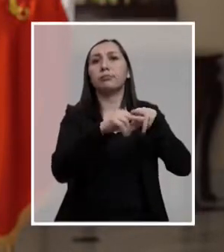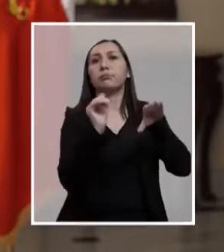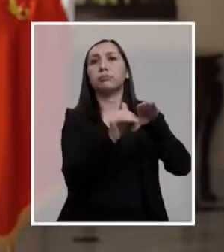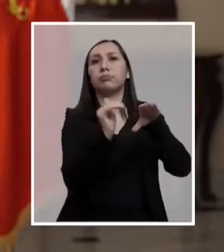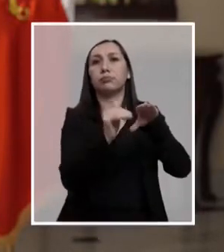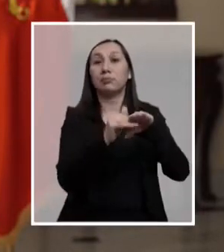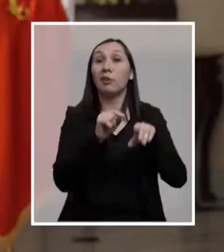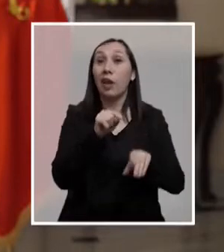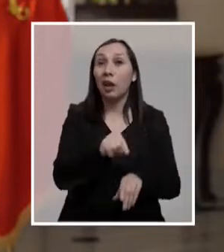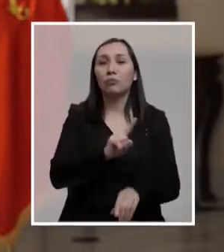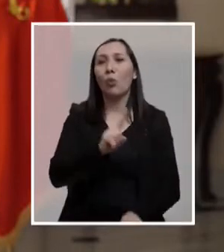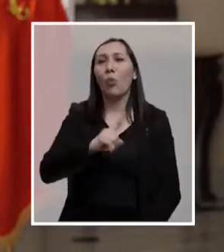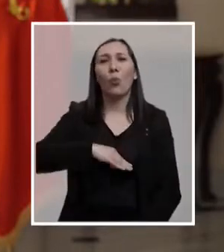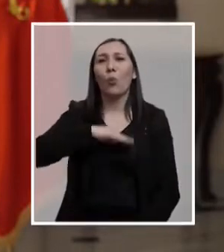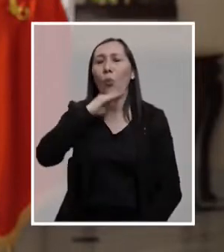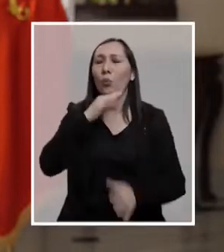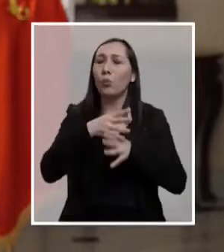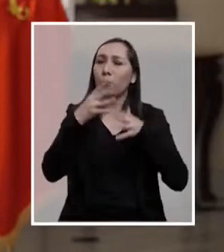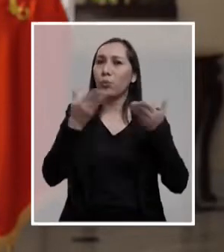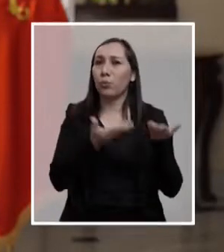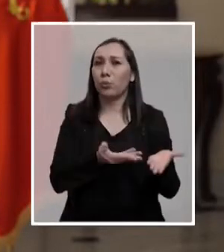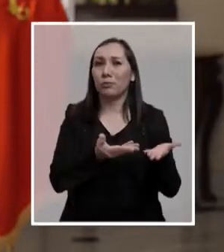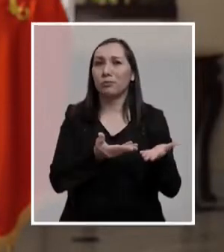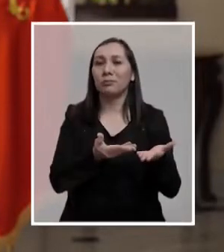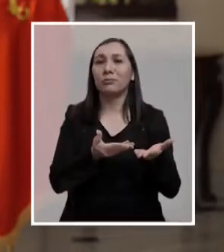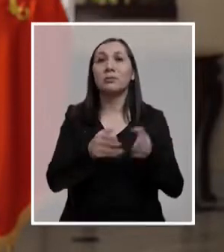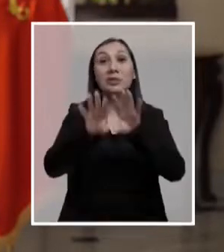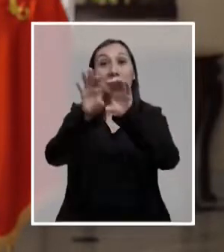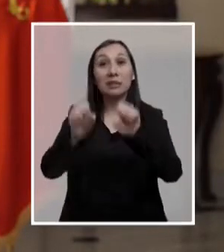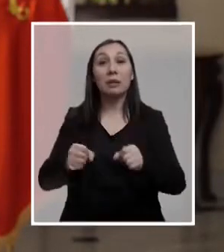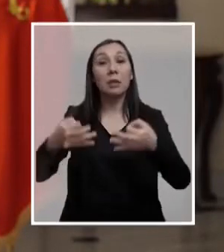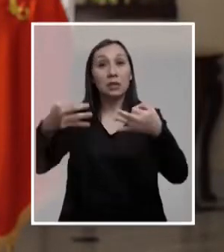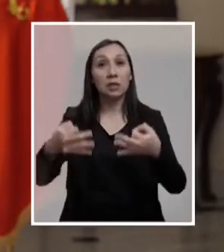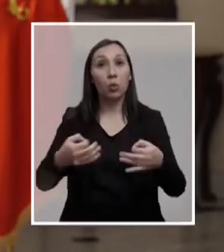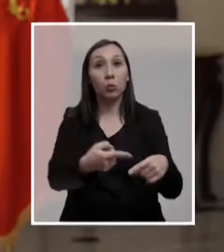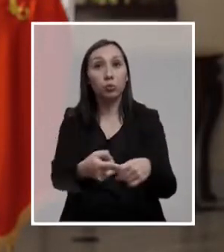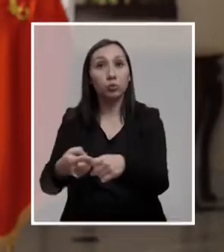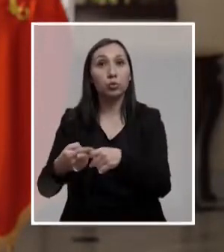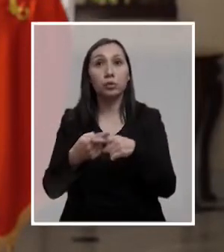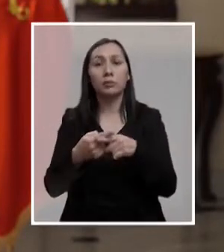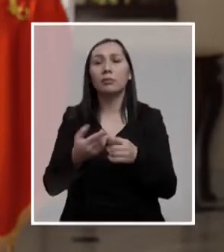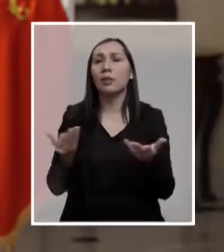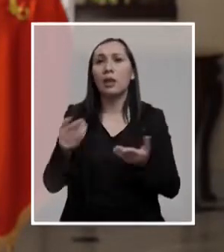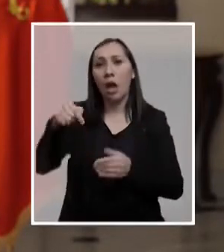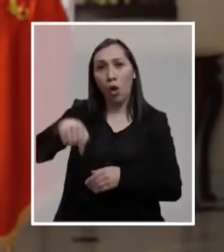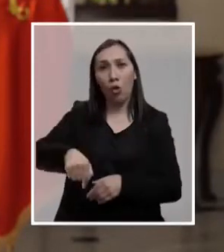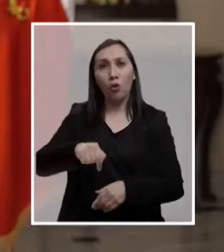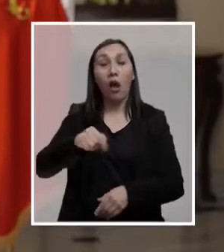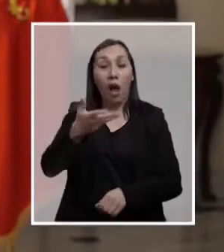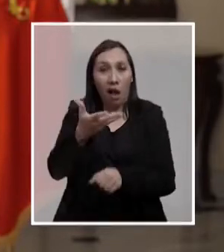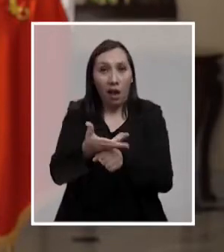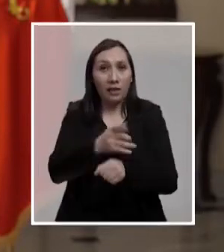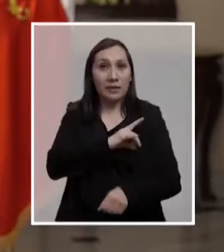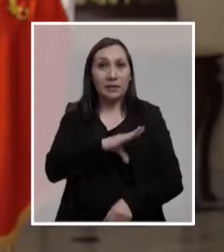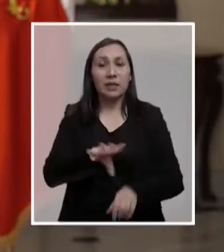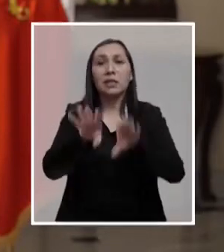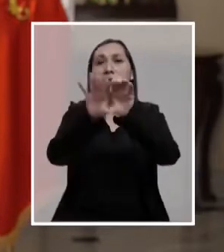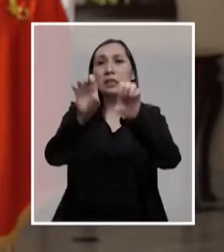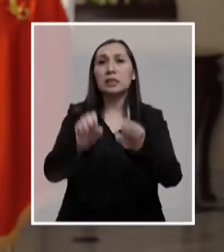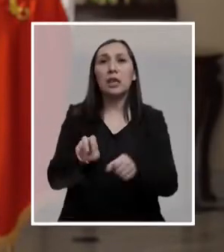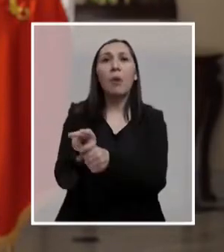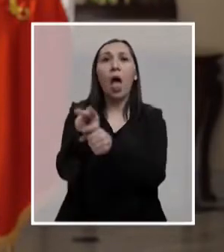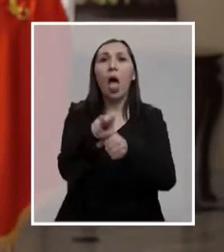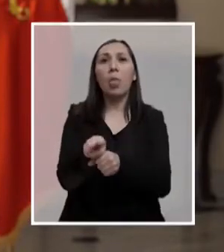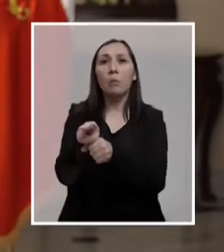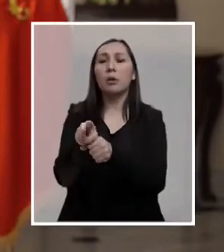ser tremendamente insuficiente. Más que tener un sistema de seguridad social, lo que tenemos hoy día en Chile es un sistema que